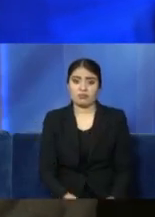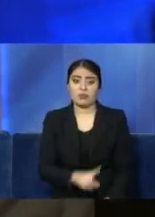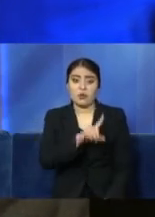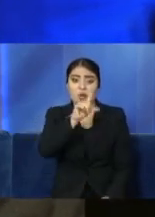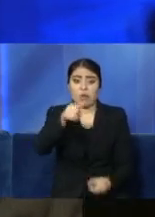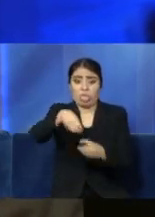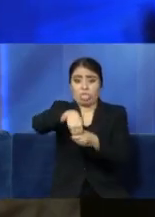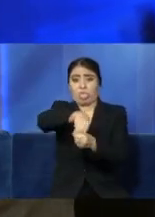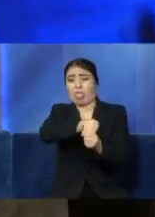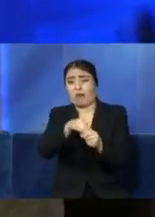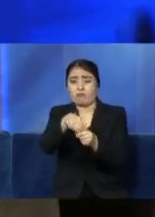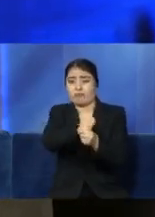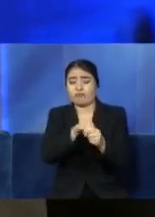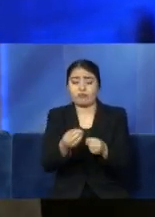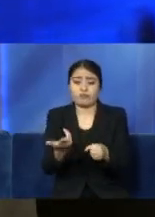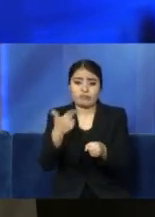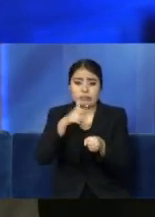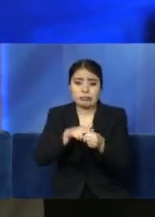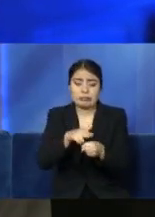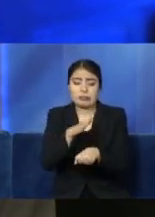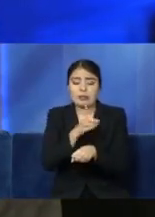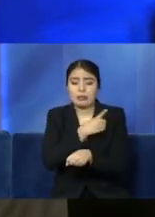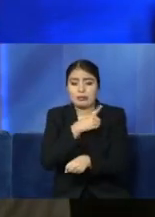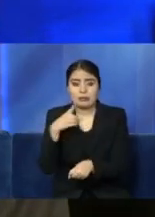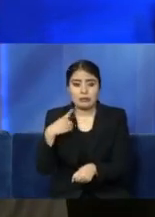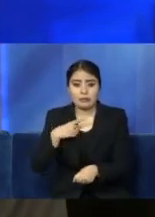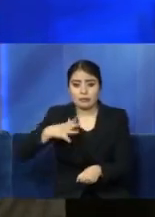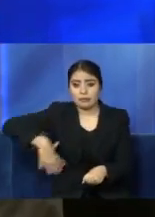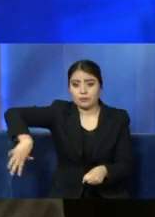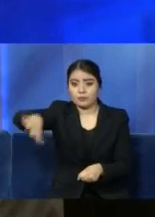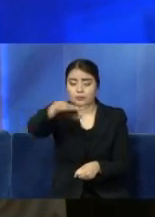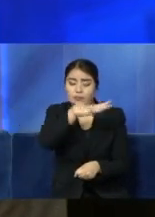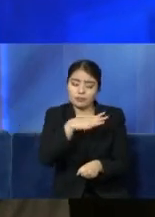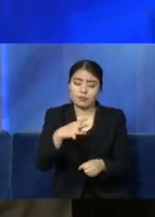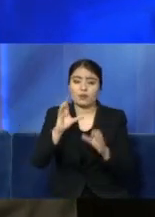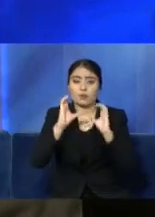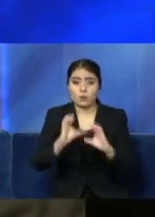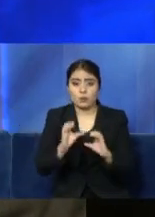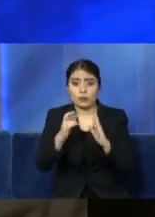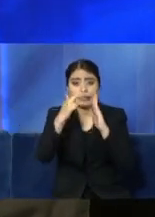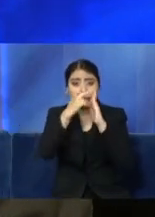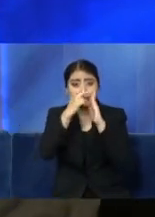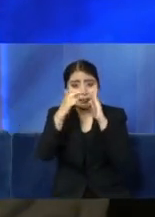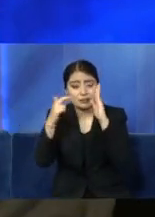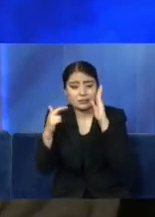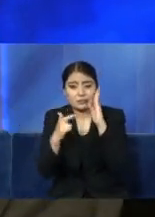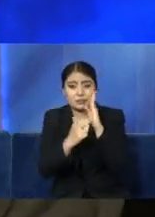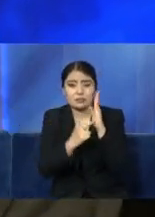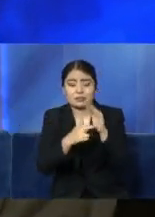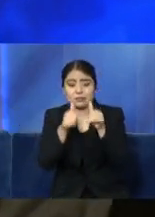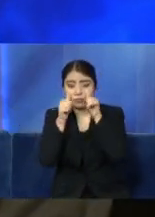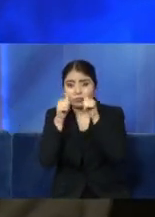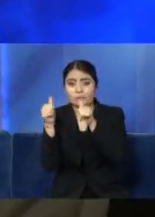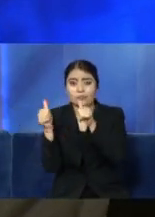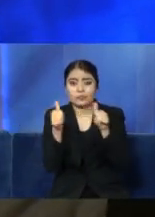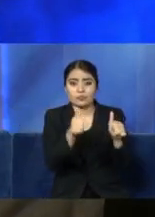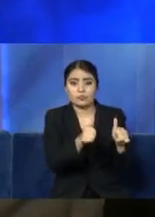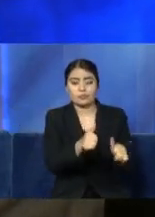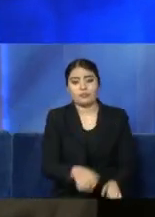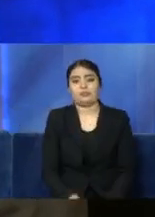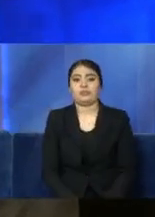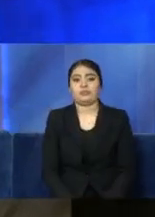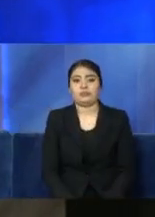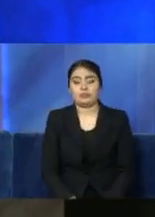desde este momento estemos acatando las reglas, las medidas de prevención, para que no nos vaya